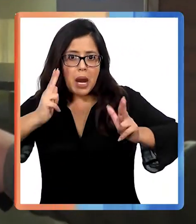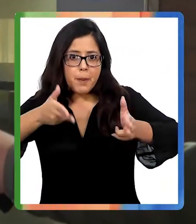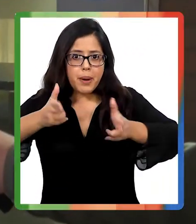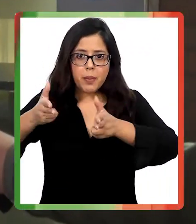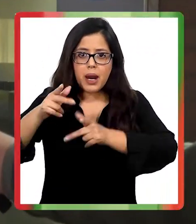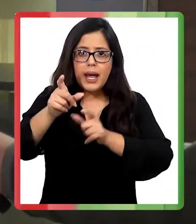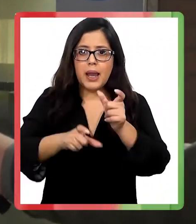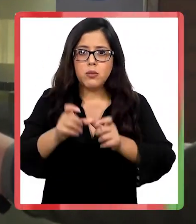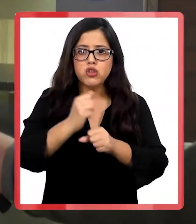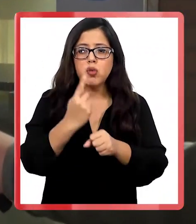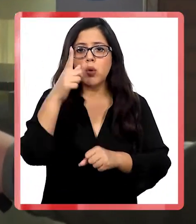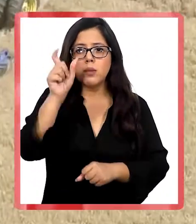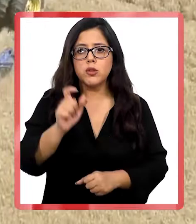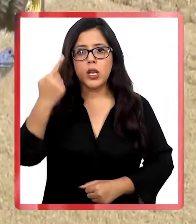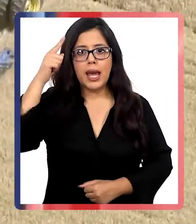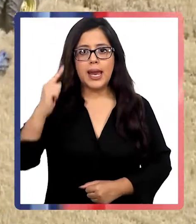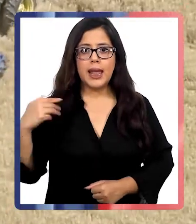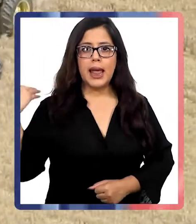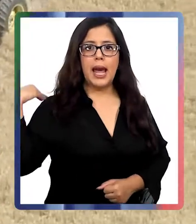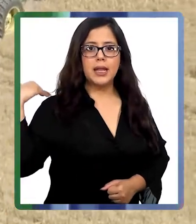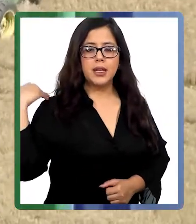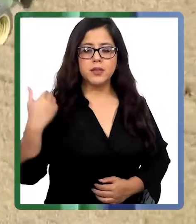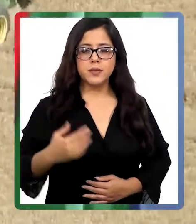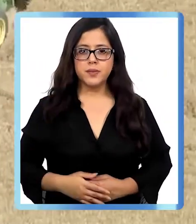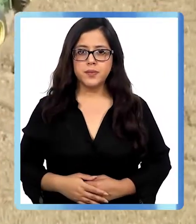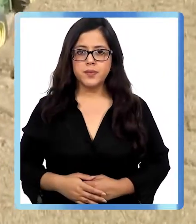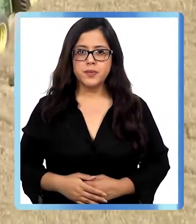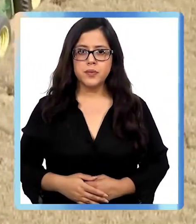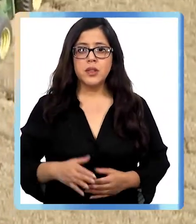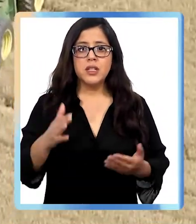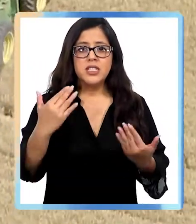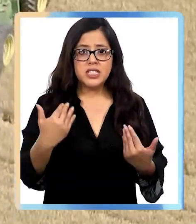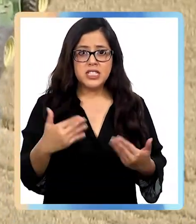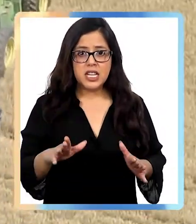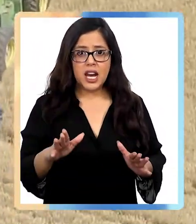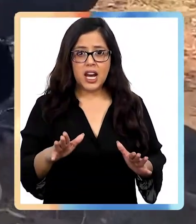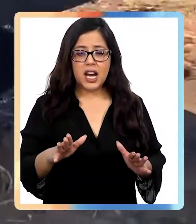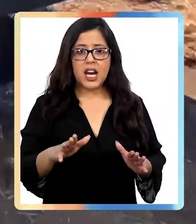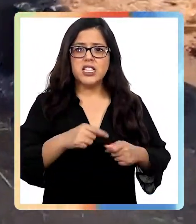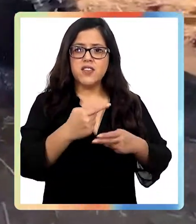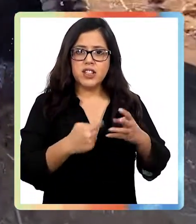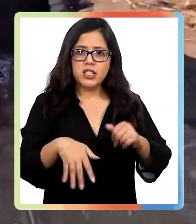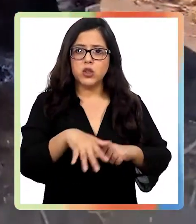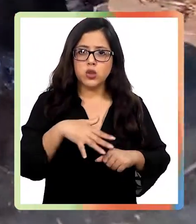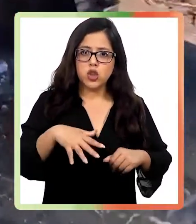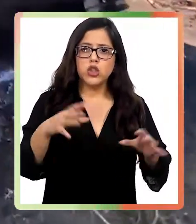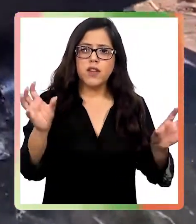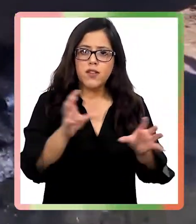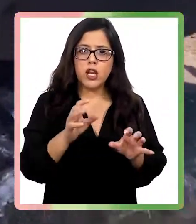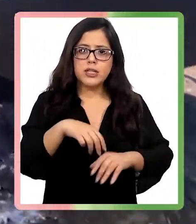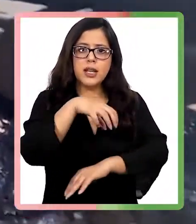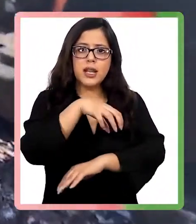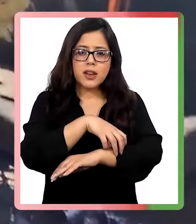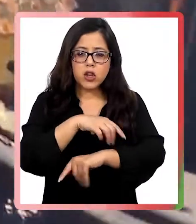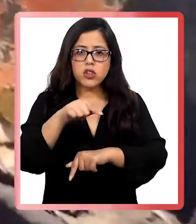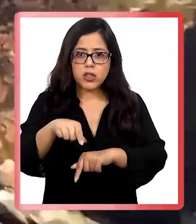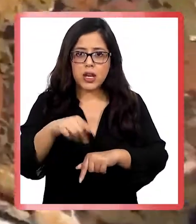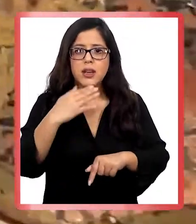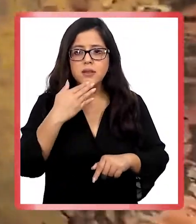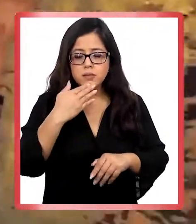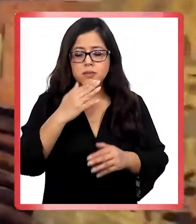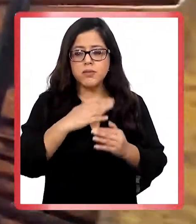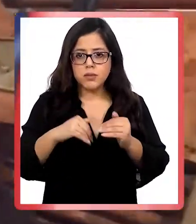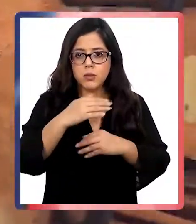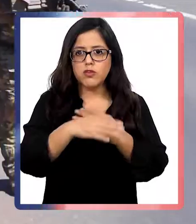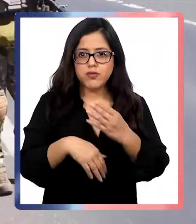resultando uno herido en su espalda. Hemos tenido diferentes hechos de violencia en la región que es parte de lo que hemos tenido durante todo el año. Con